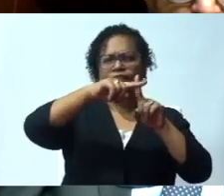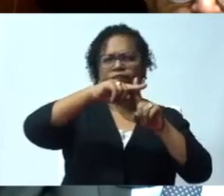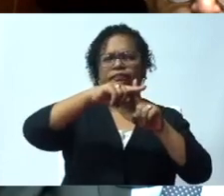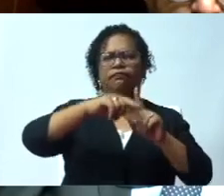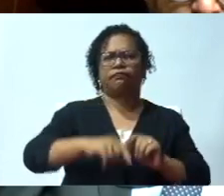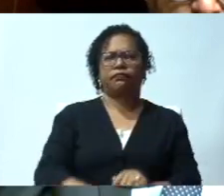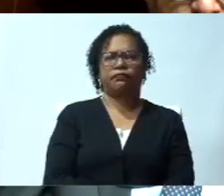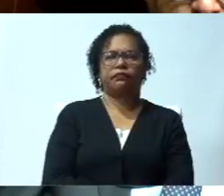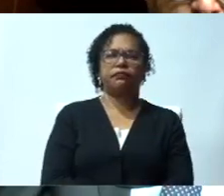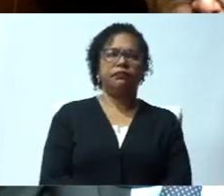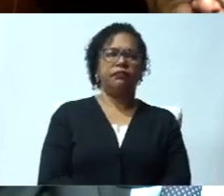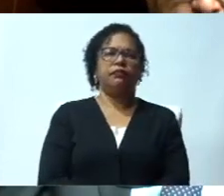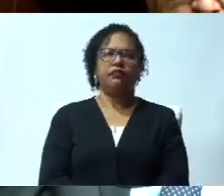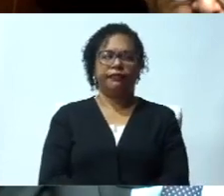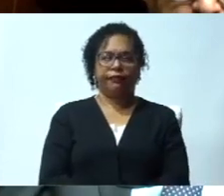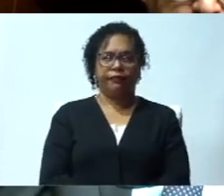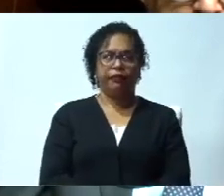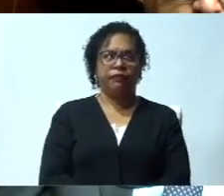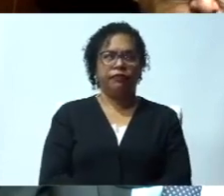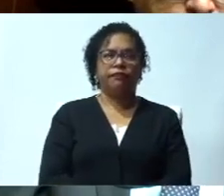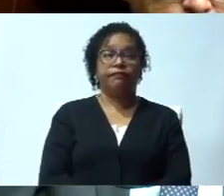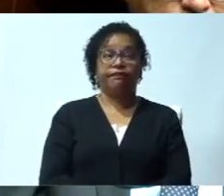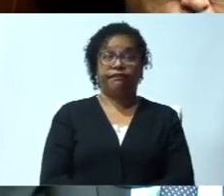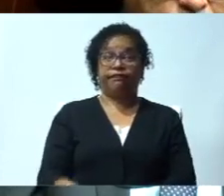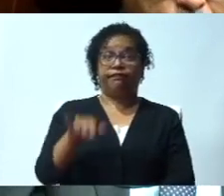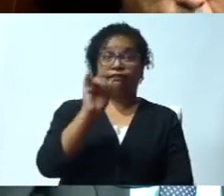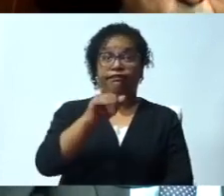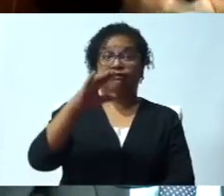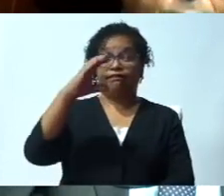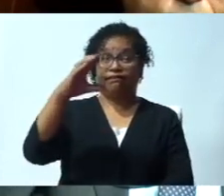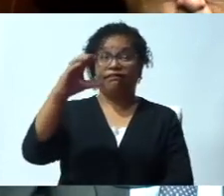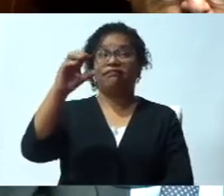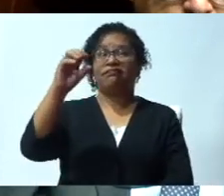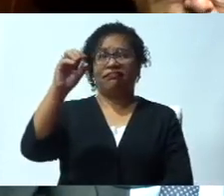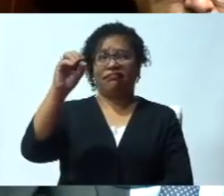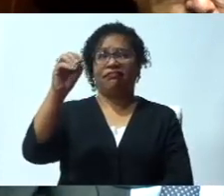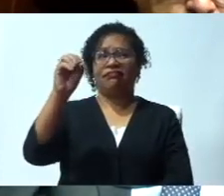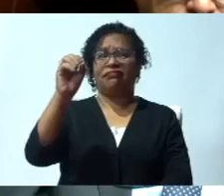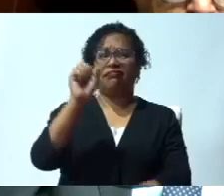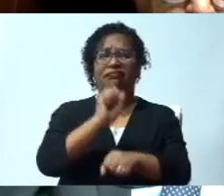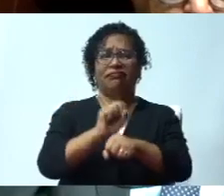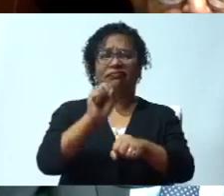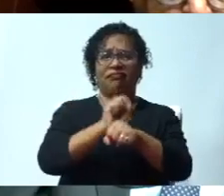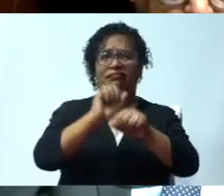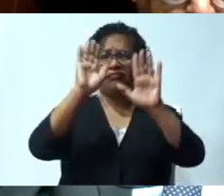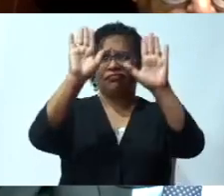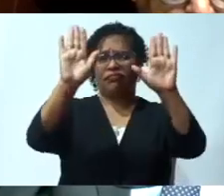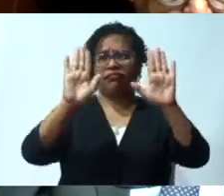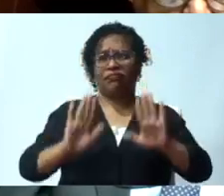compañía que ha hecho su trabajo, ha hecho su labor a favor del este de la República Dominicana. Muchas gracias, presidente de funciones.